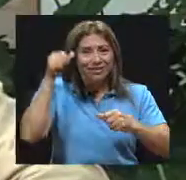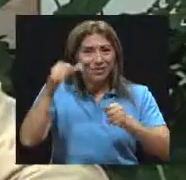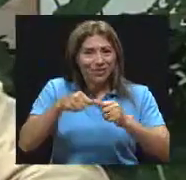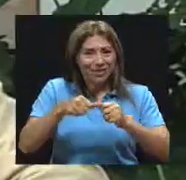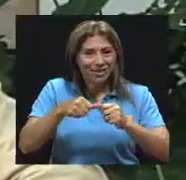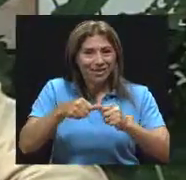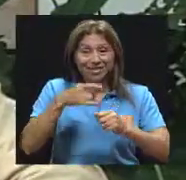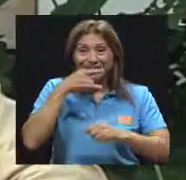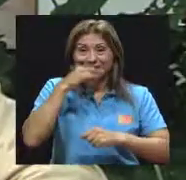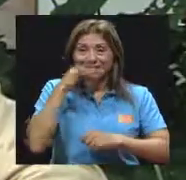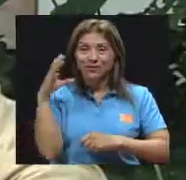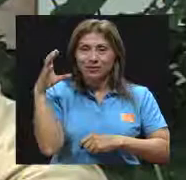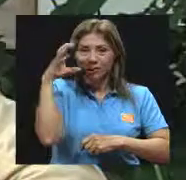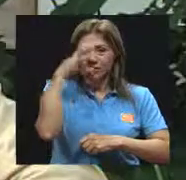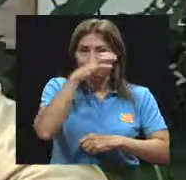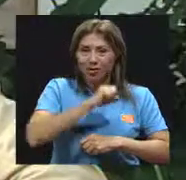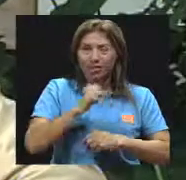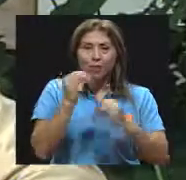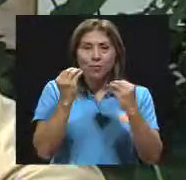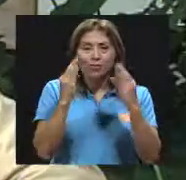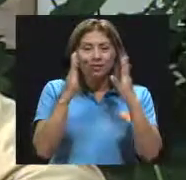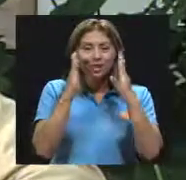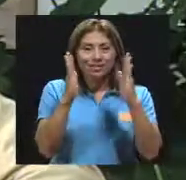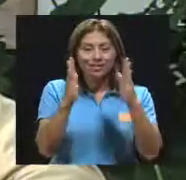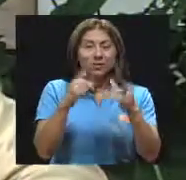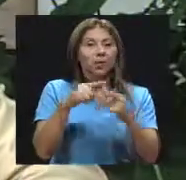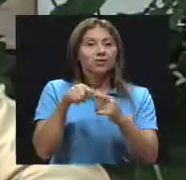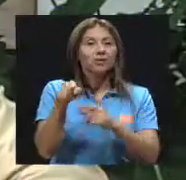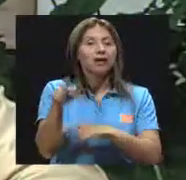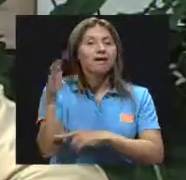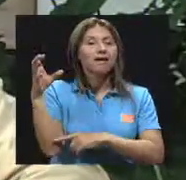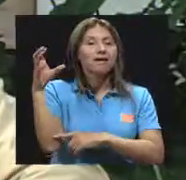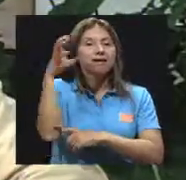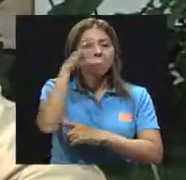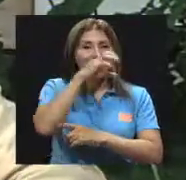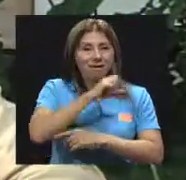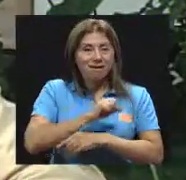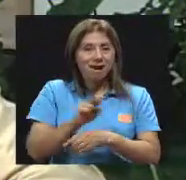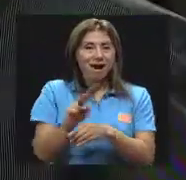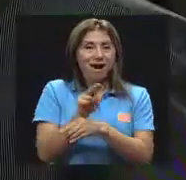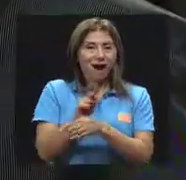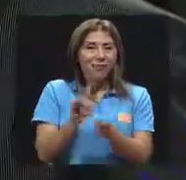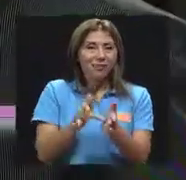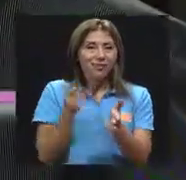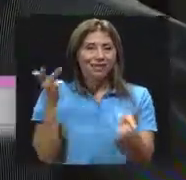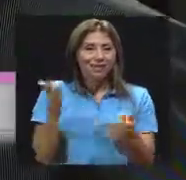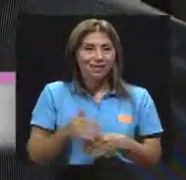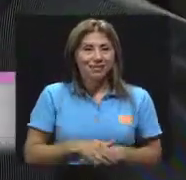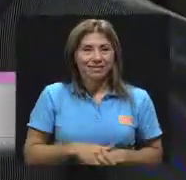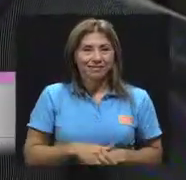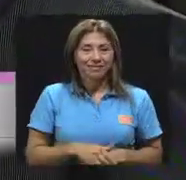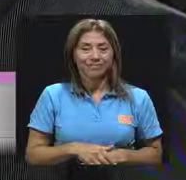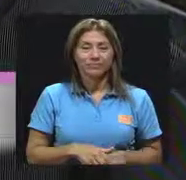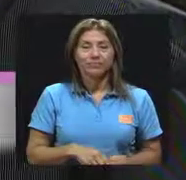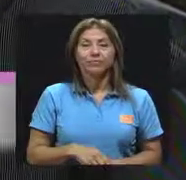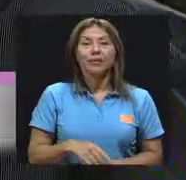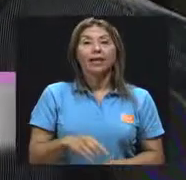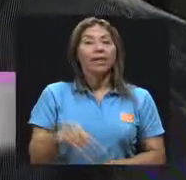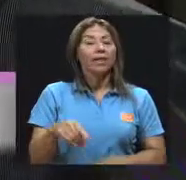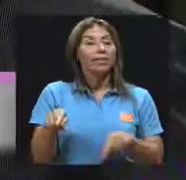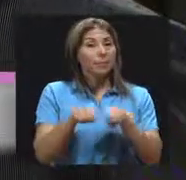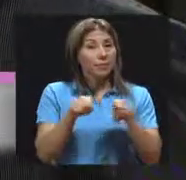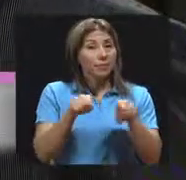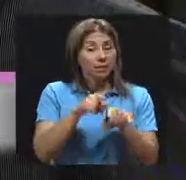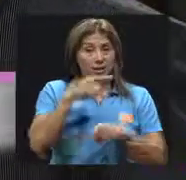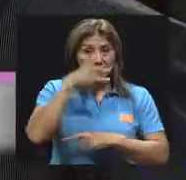hay mucha atención, eso es lo que va a él a empezar a utilizar. Doctora, una pregunta más. ¿Los niños en edades